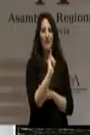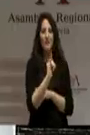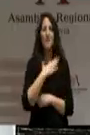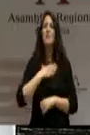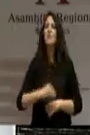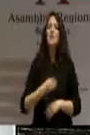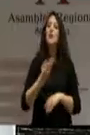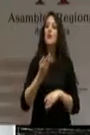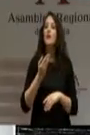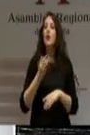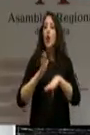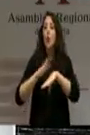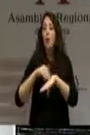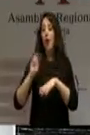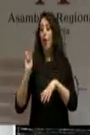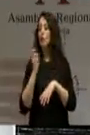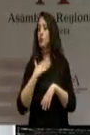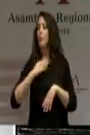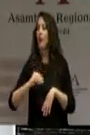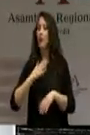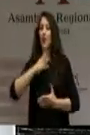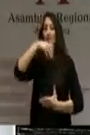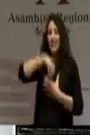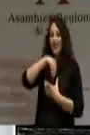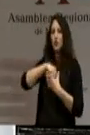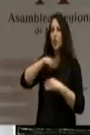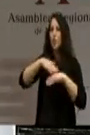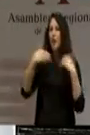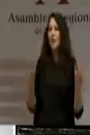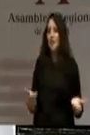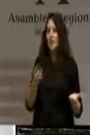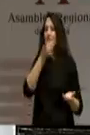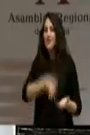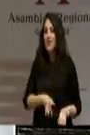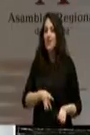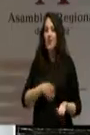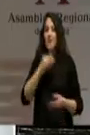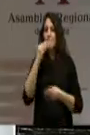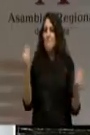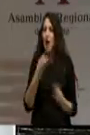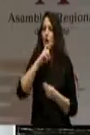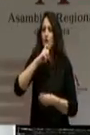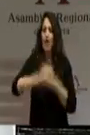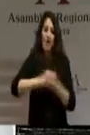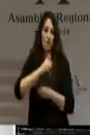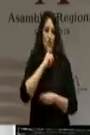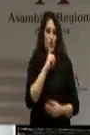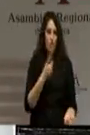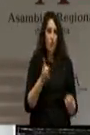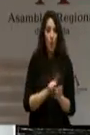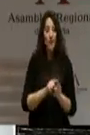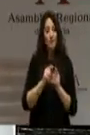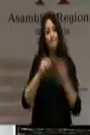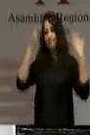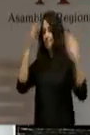culpas tenemos dentro, qué se podía haber hecho mejor, cómo se podía haber hecho. No se puede responsabilizar solo